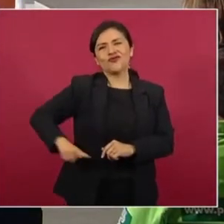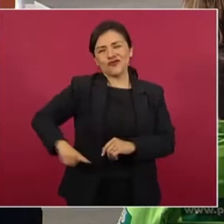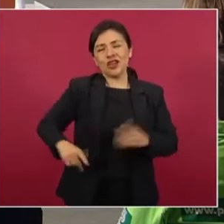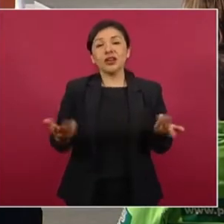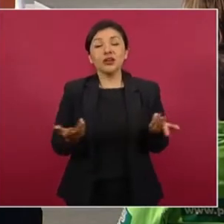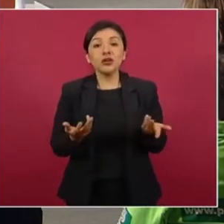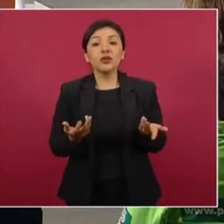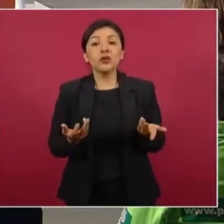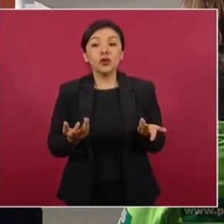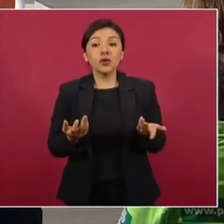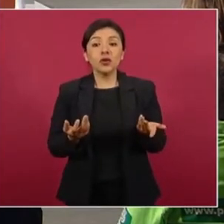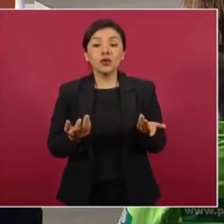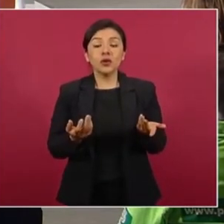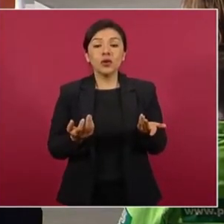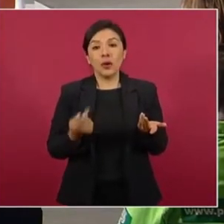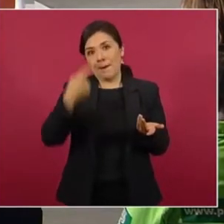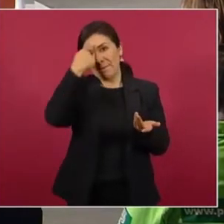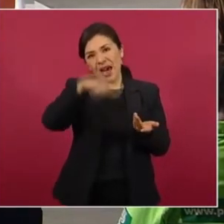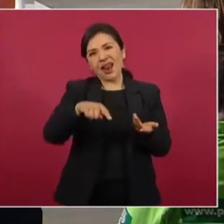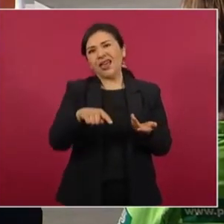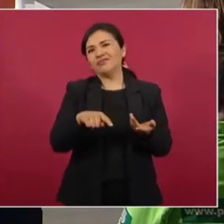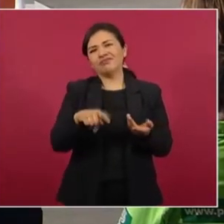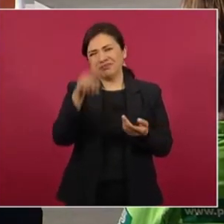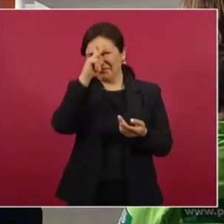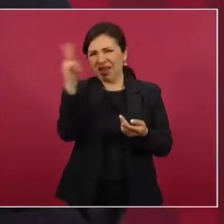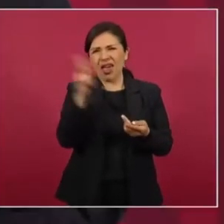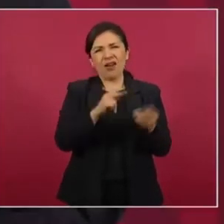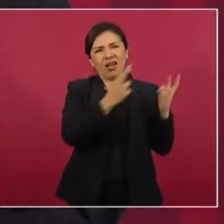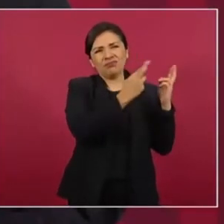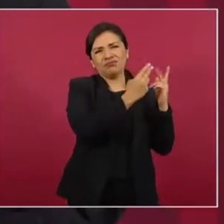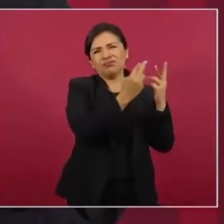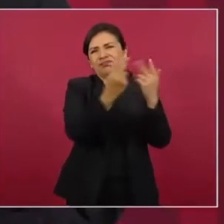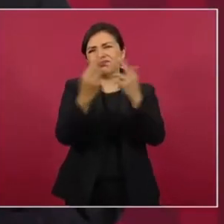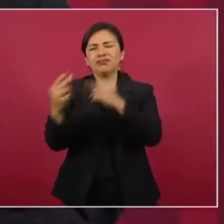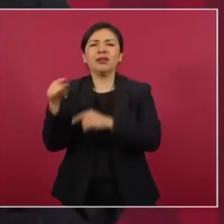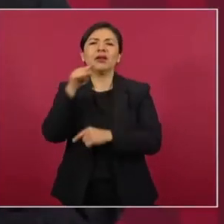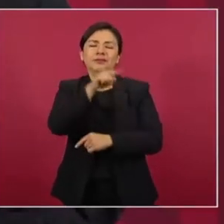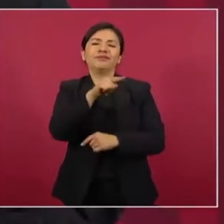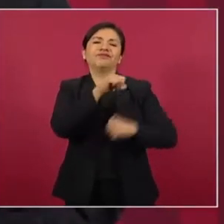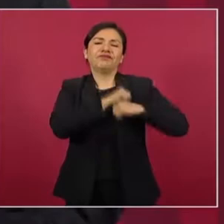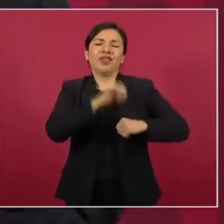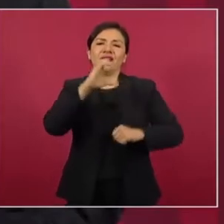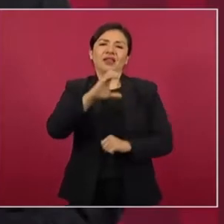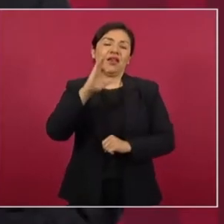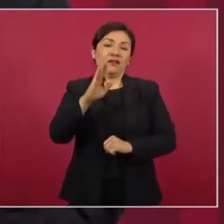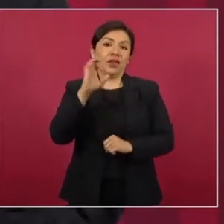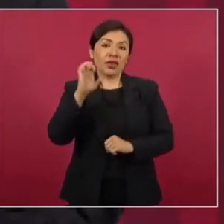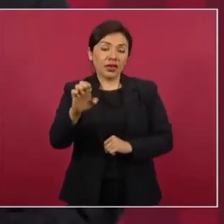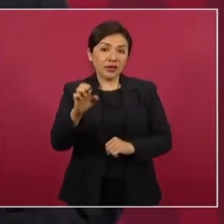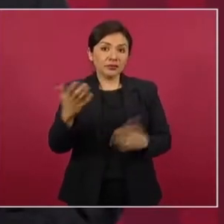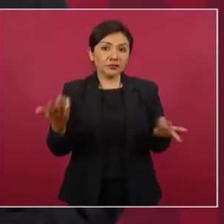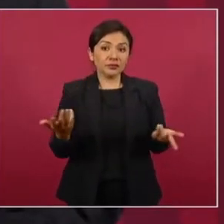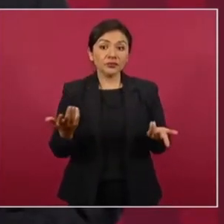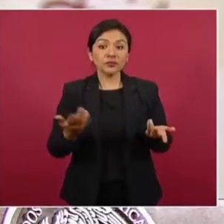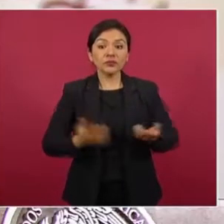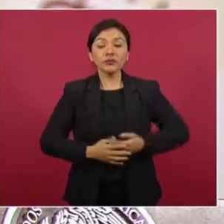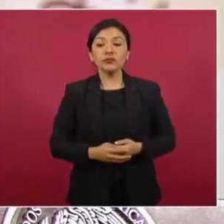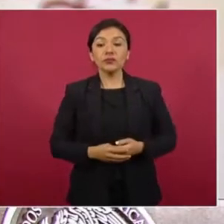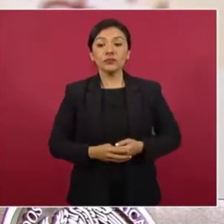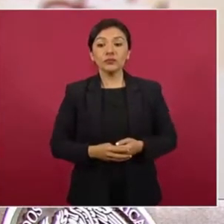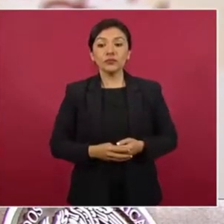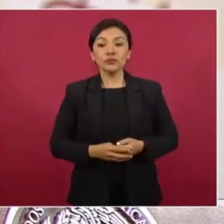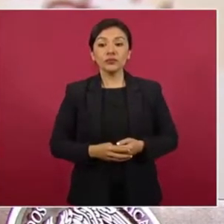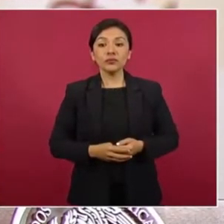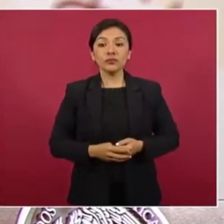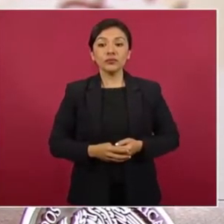para destruir a la Comisión Federal de Electricidad y